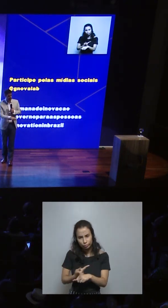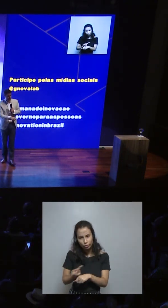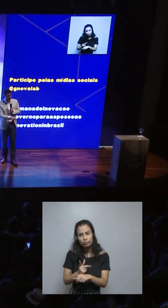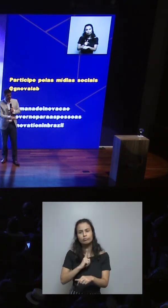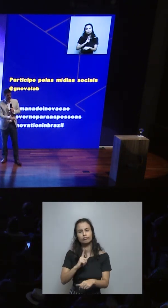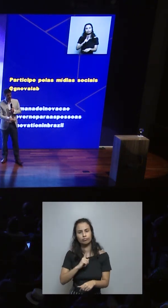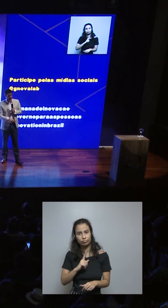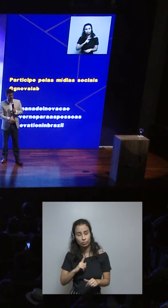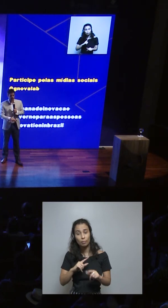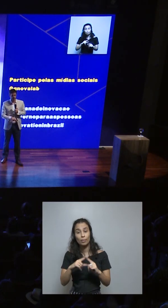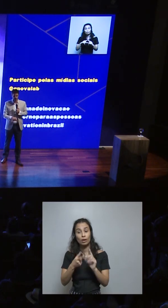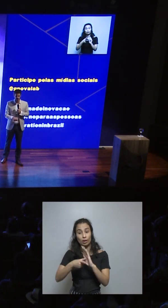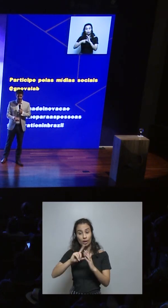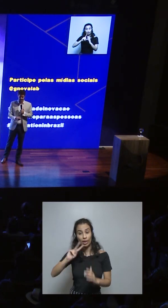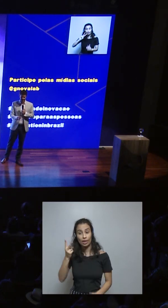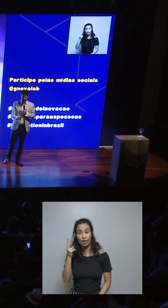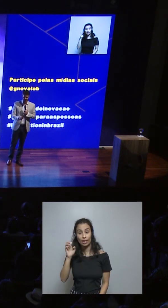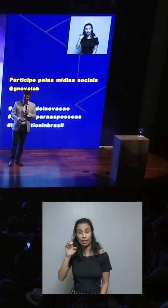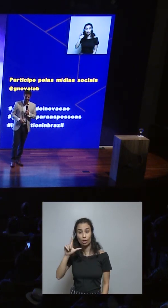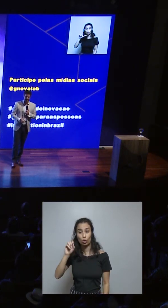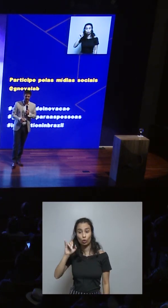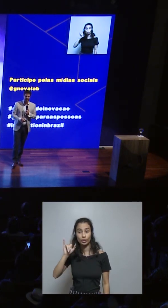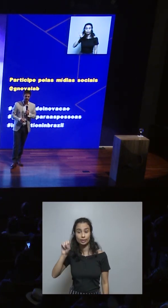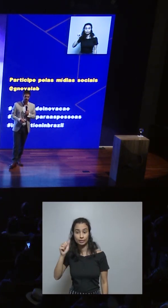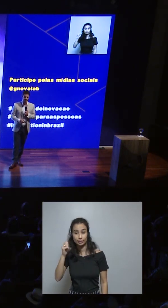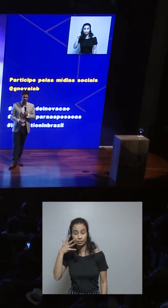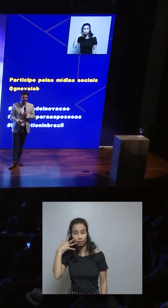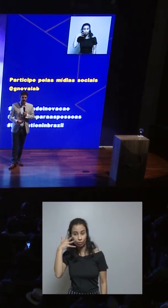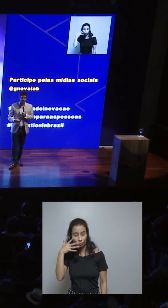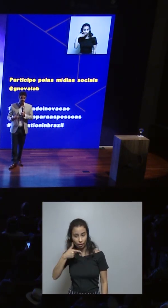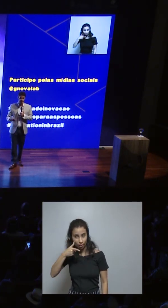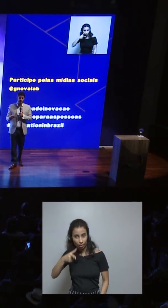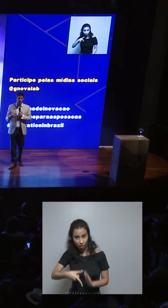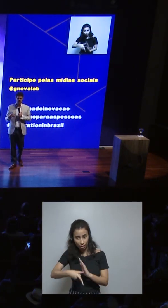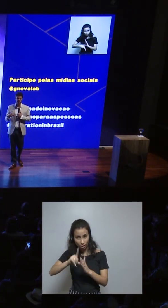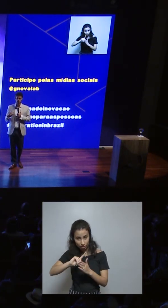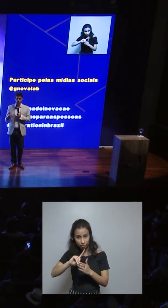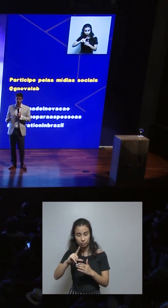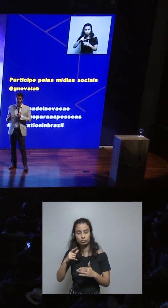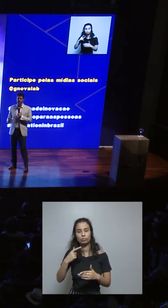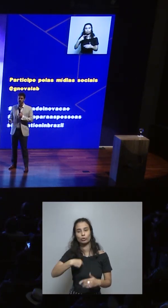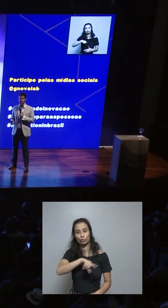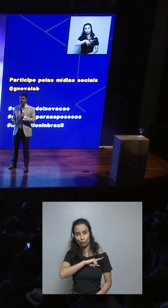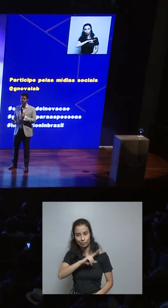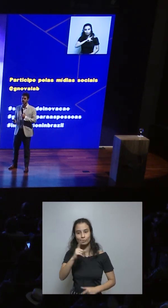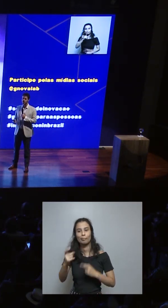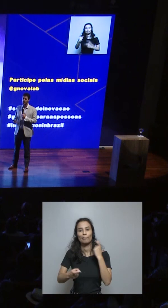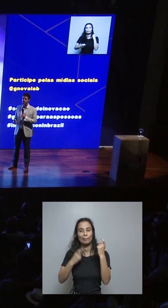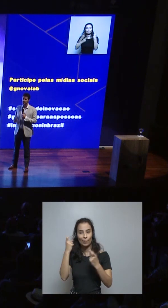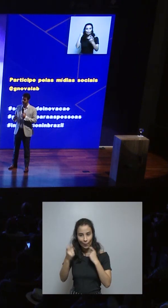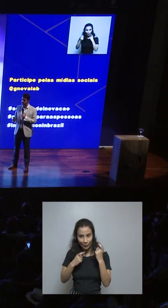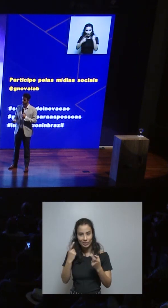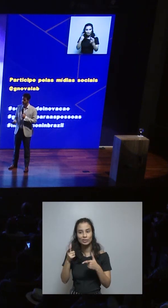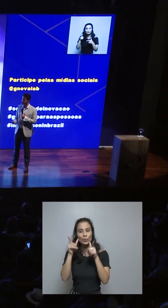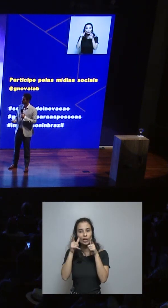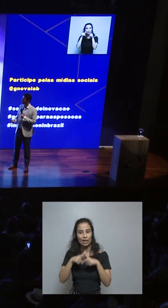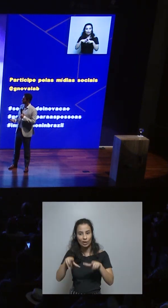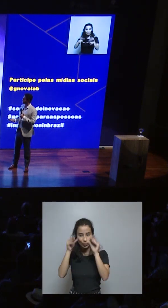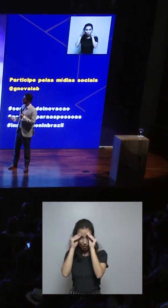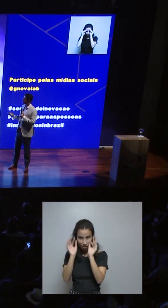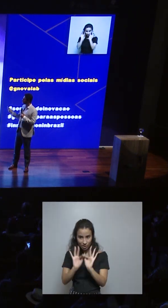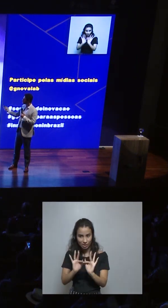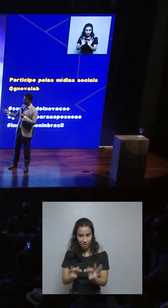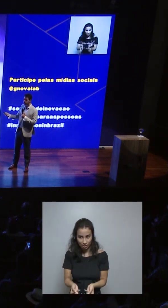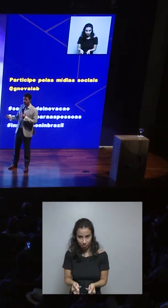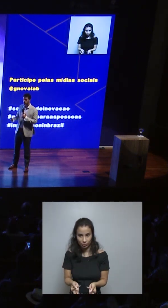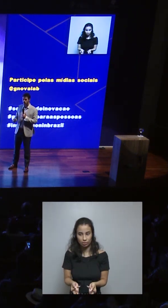informaciones, pero como Luis había mencionado en su conferencia anterior, nosotros tuvimos una preocupación grande de tener